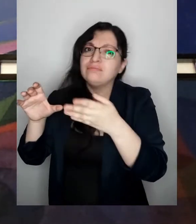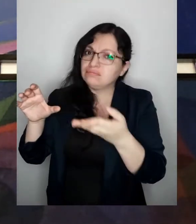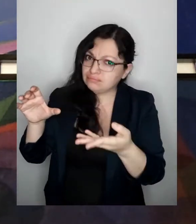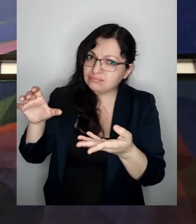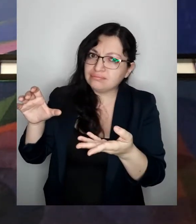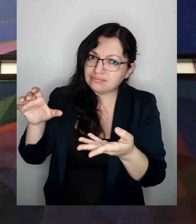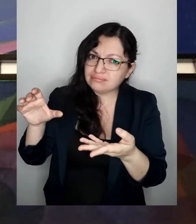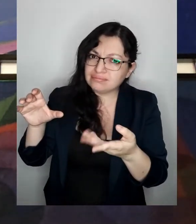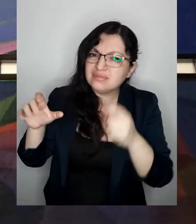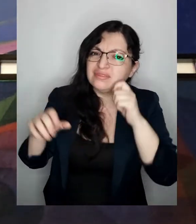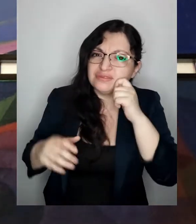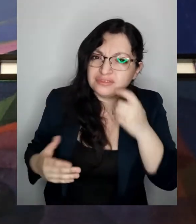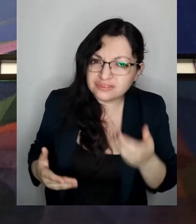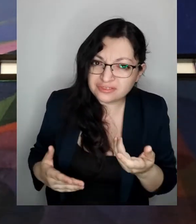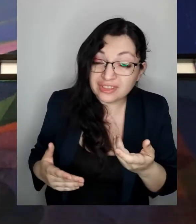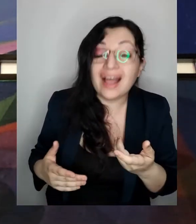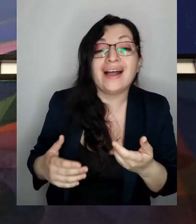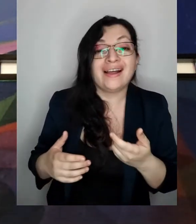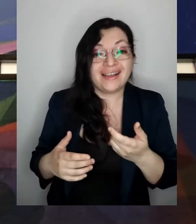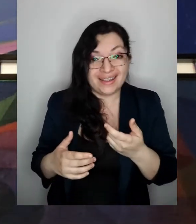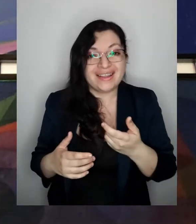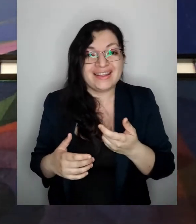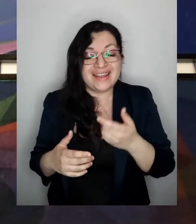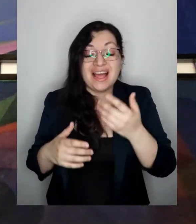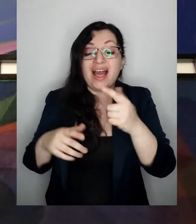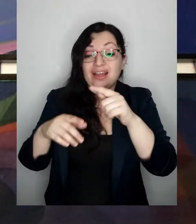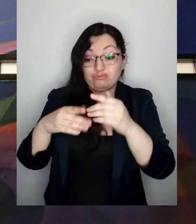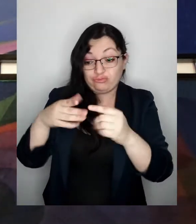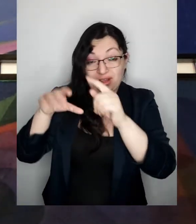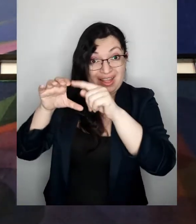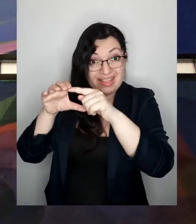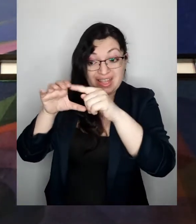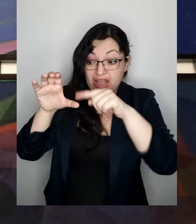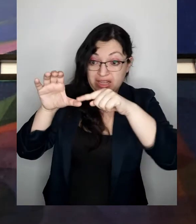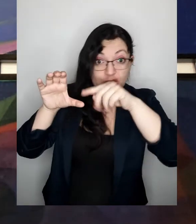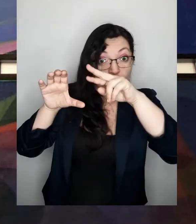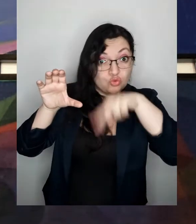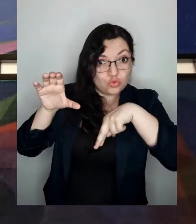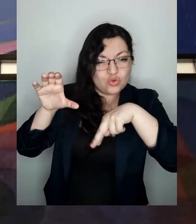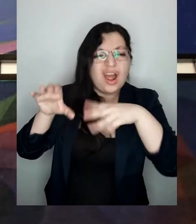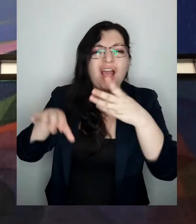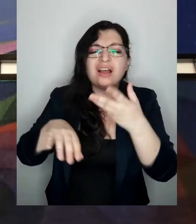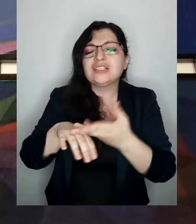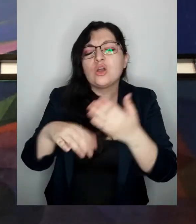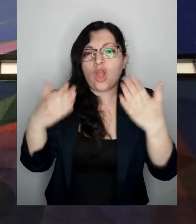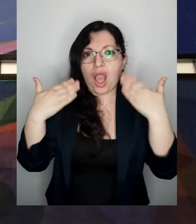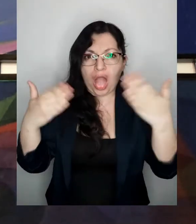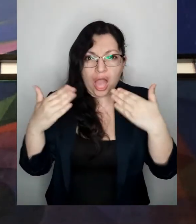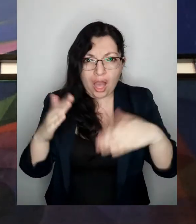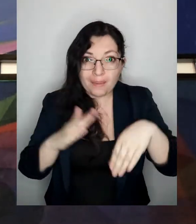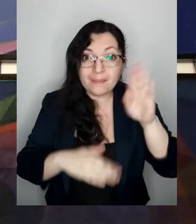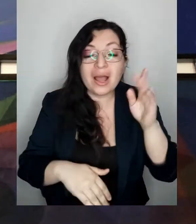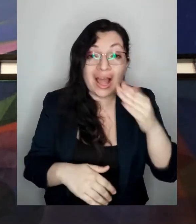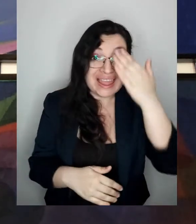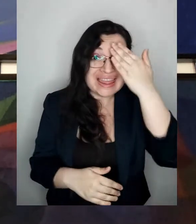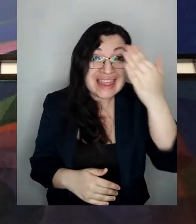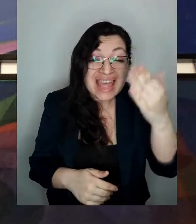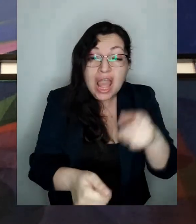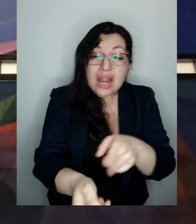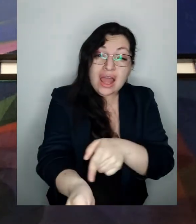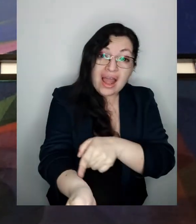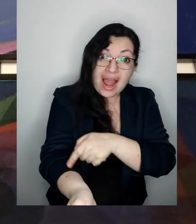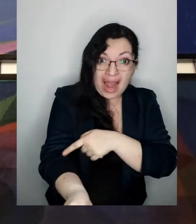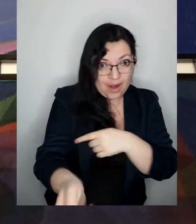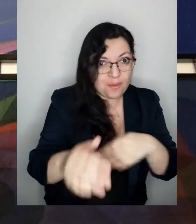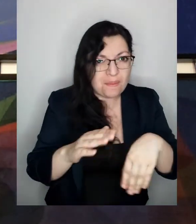eso? que durante el día en el hemisferio sur hace más calor los días son más largos estamos